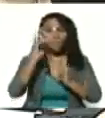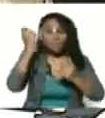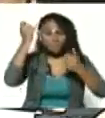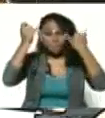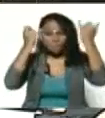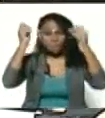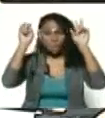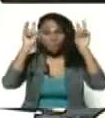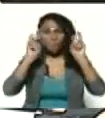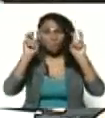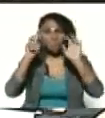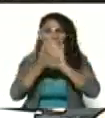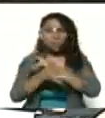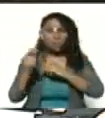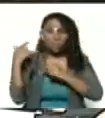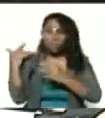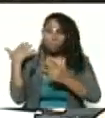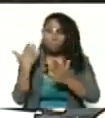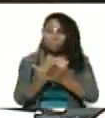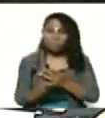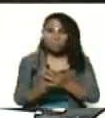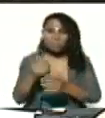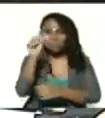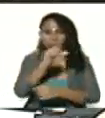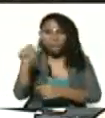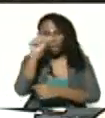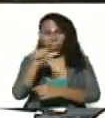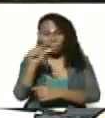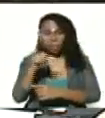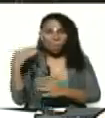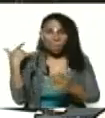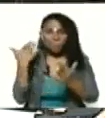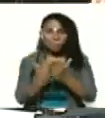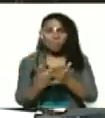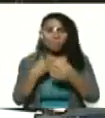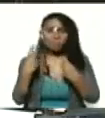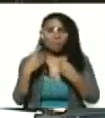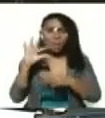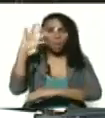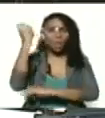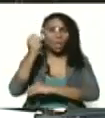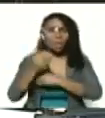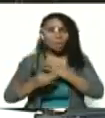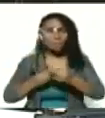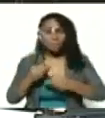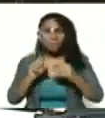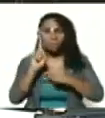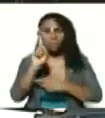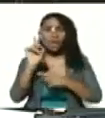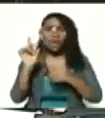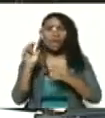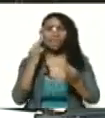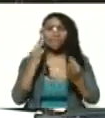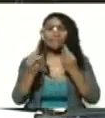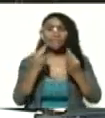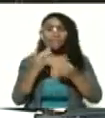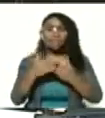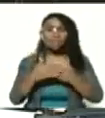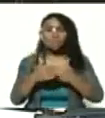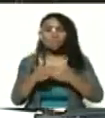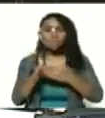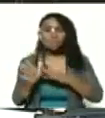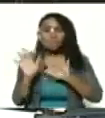el transcurso de estos días y semanas para lograr una flexibilización